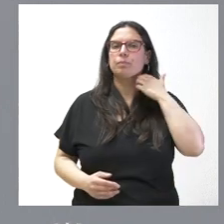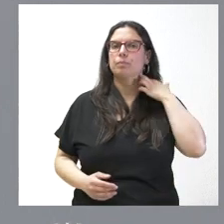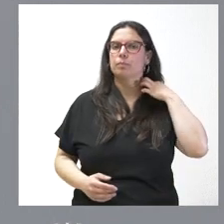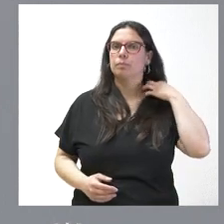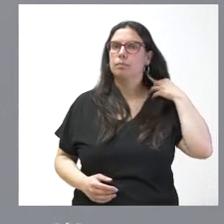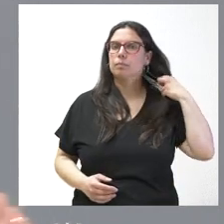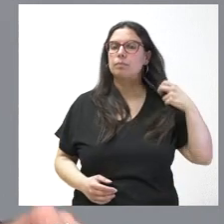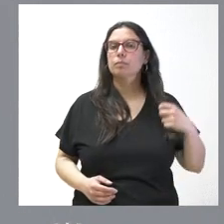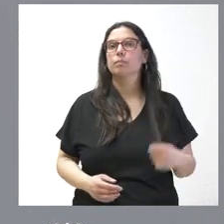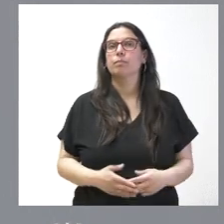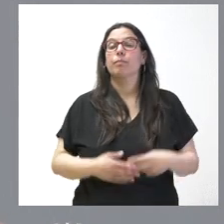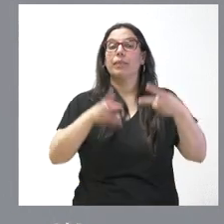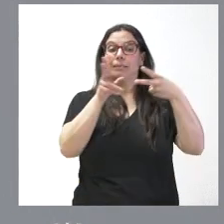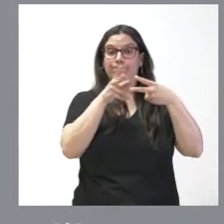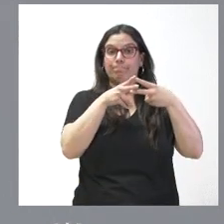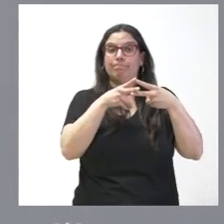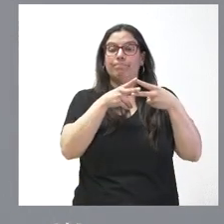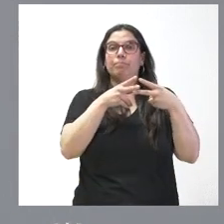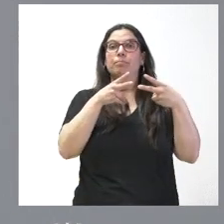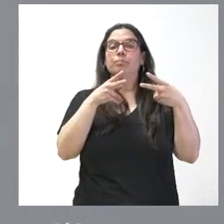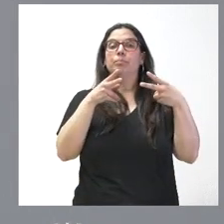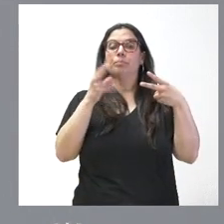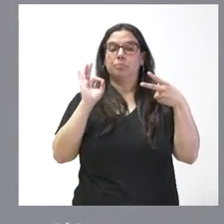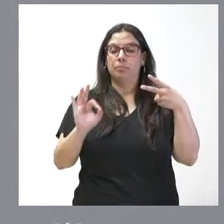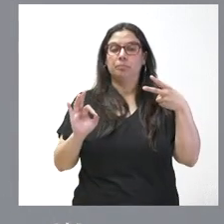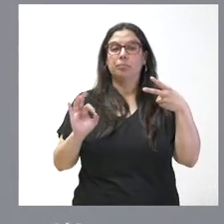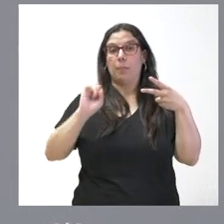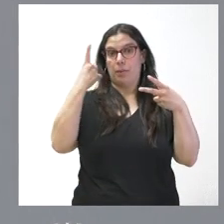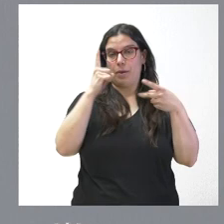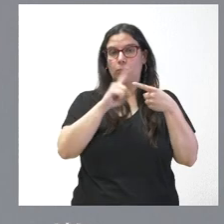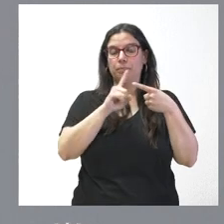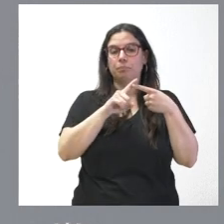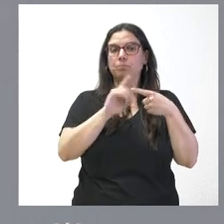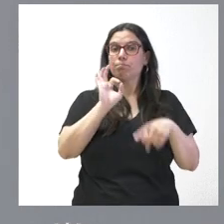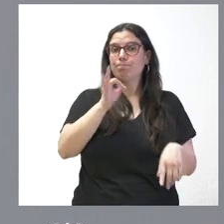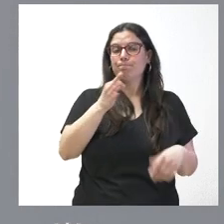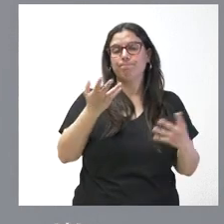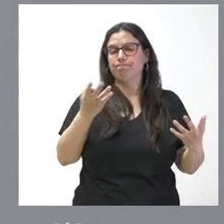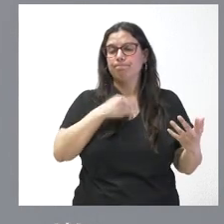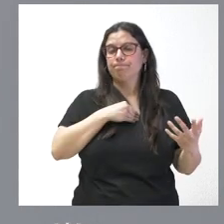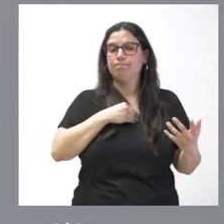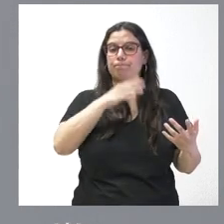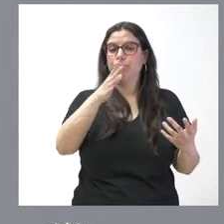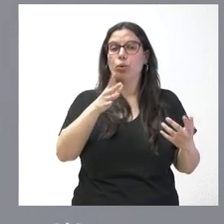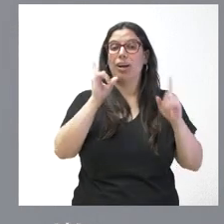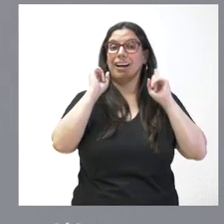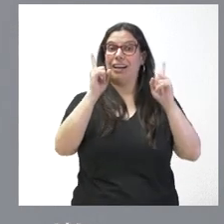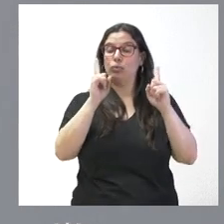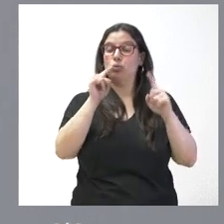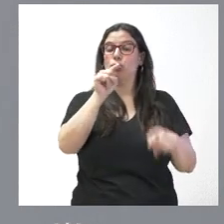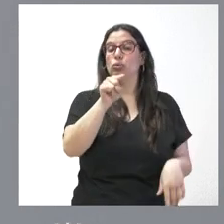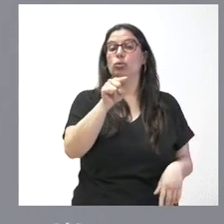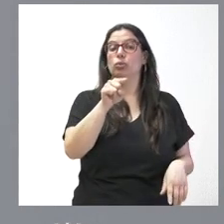pues las dos preguntas que usted señala en primer lugar es verdad que desgraciadamente este caso de